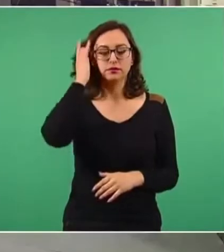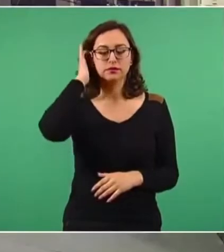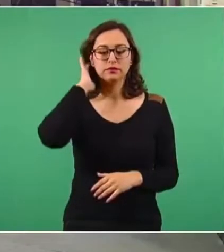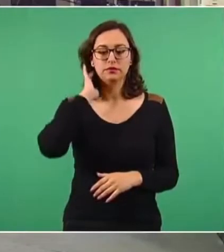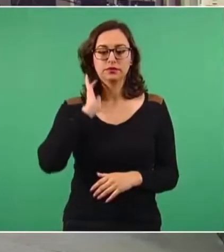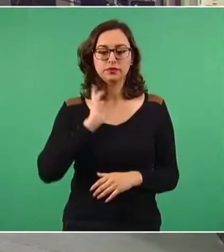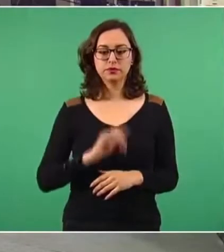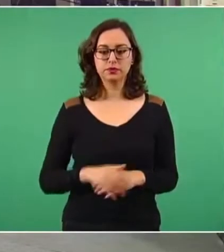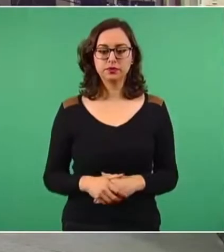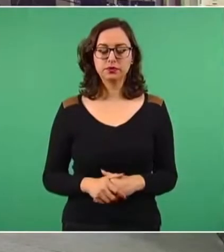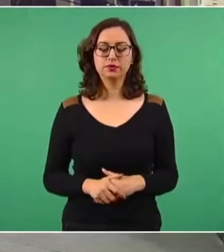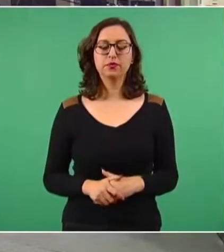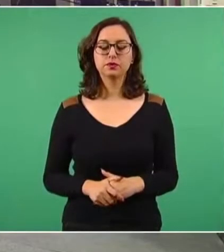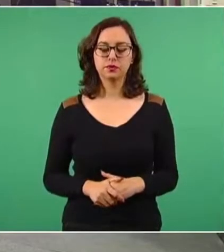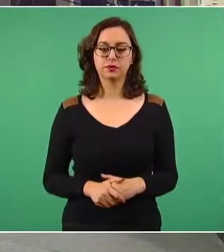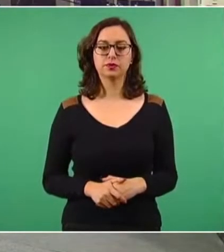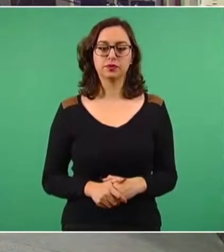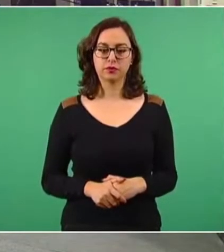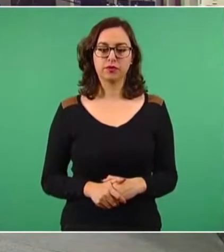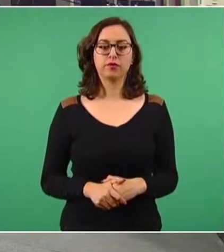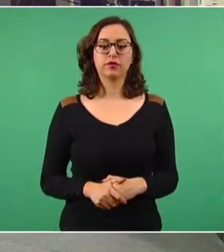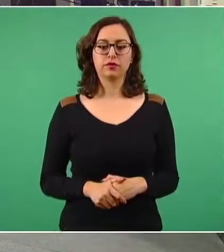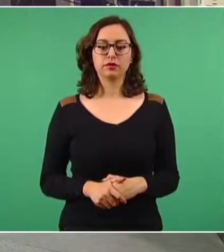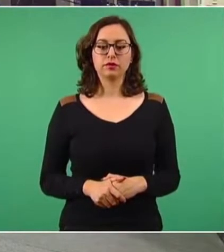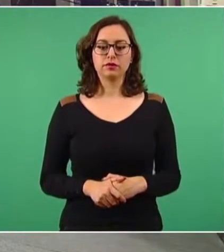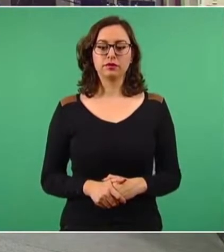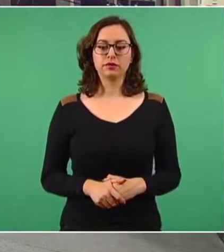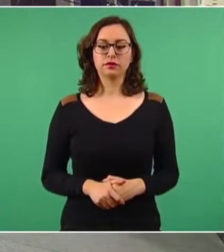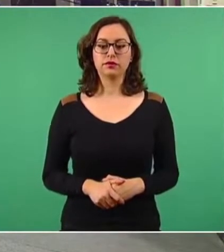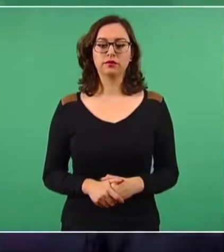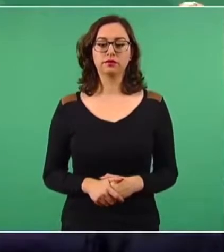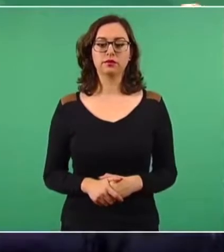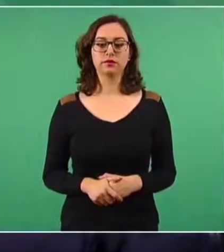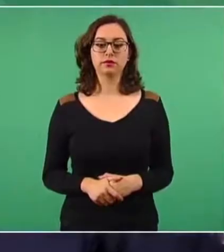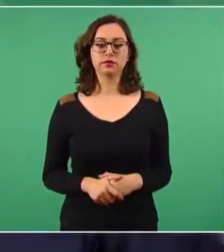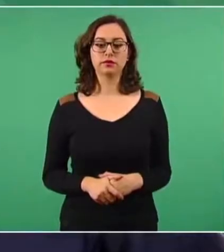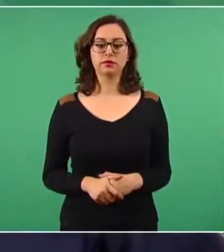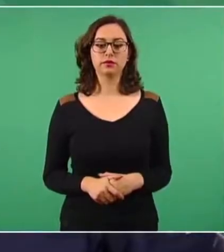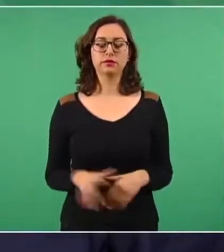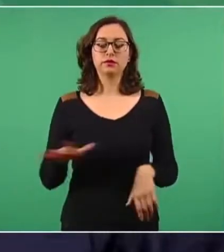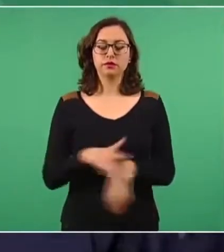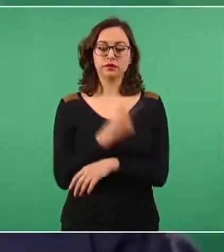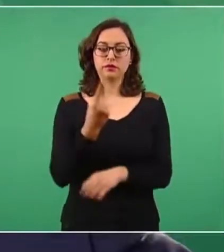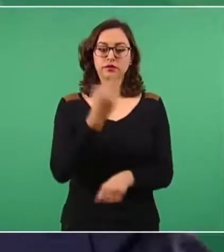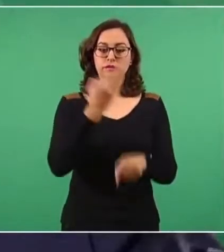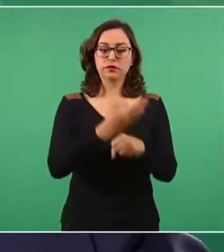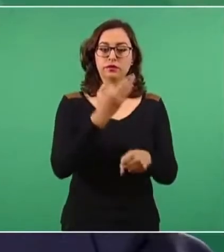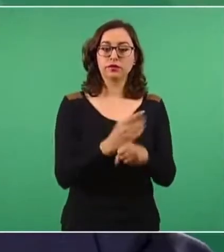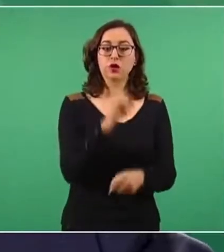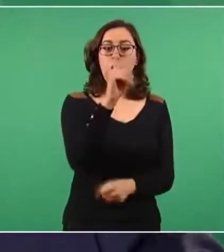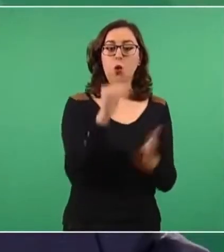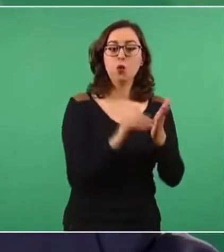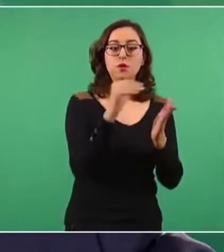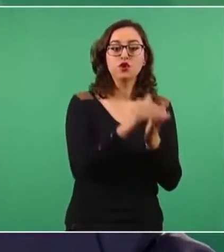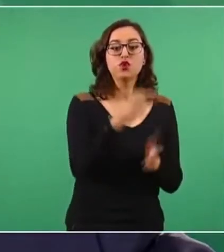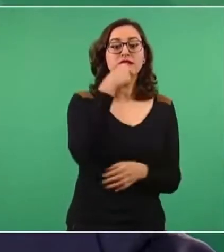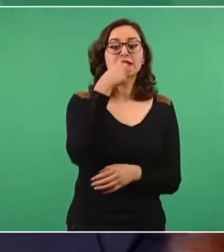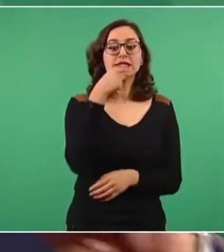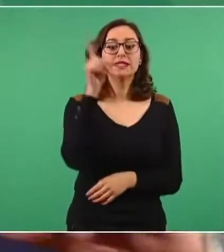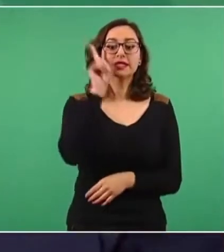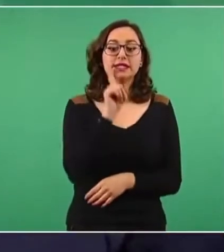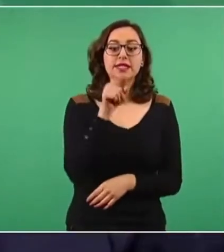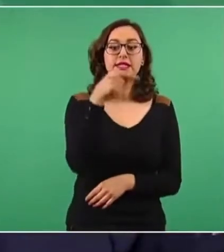Sí, porque lo que se tiene ahora es un millón de niñas y niños, esos pobres,